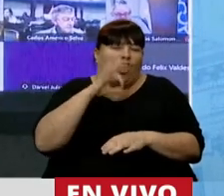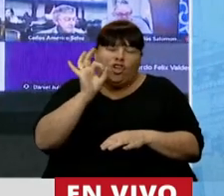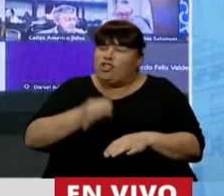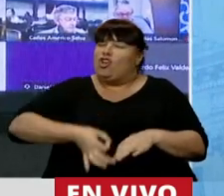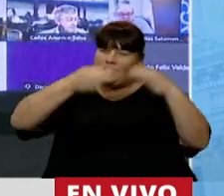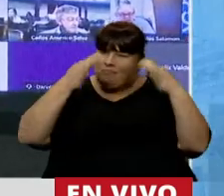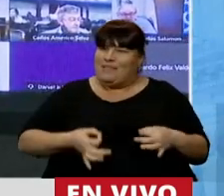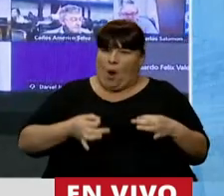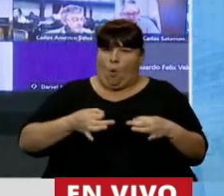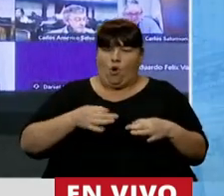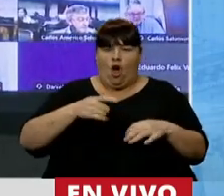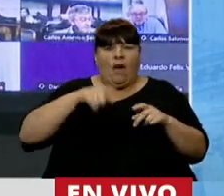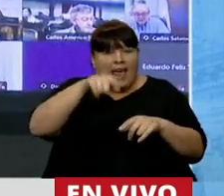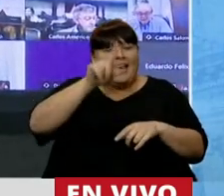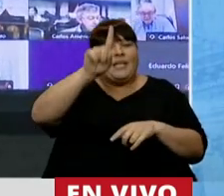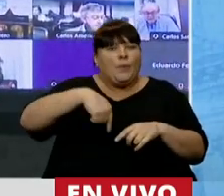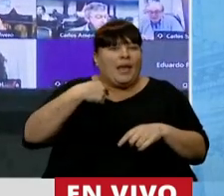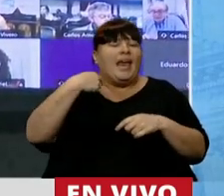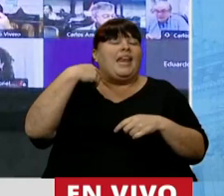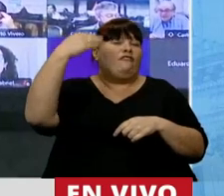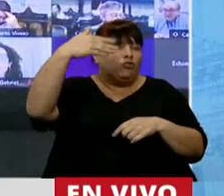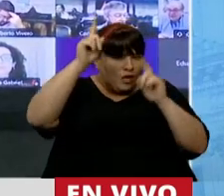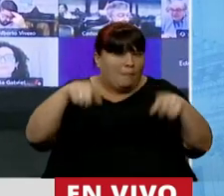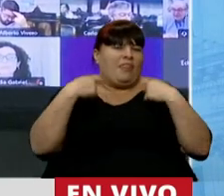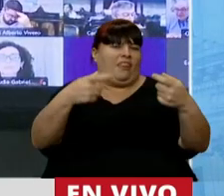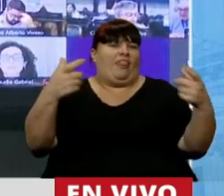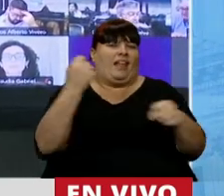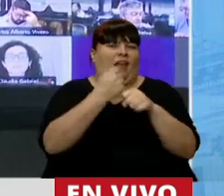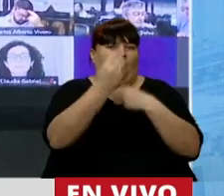con certeza que han generado, que generan y van a generar trabajo.